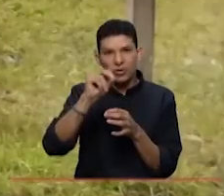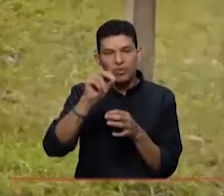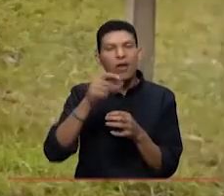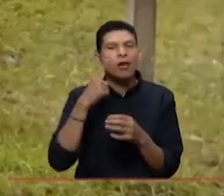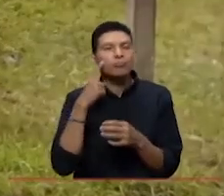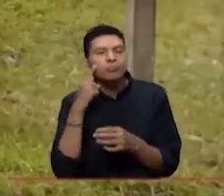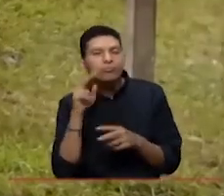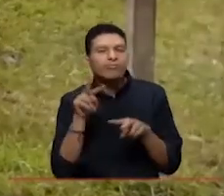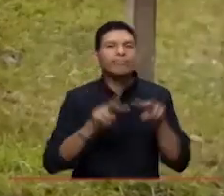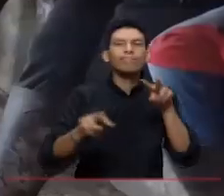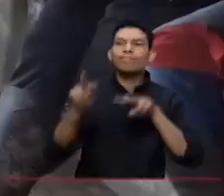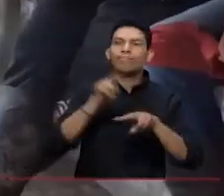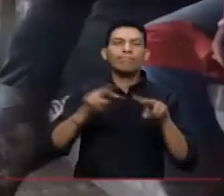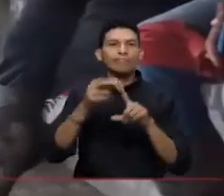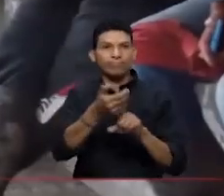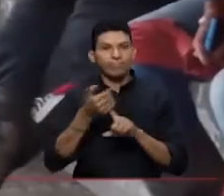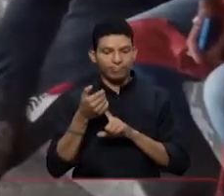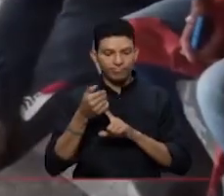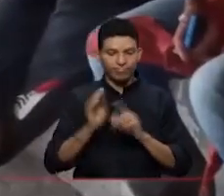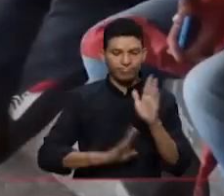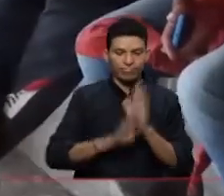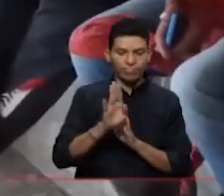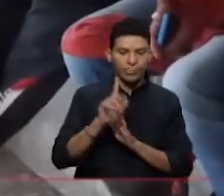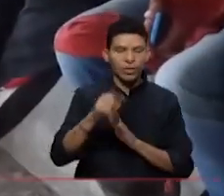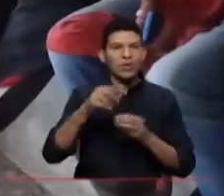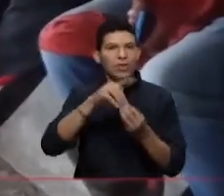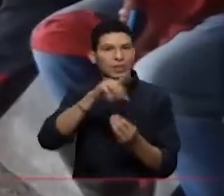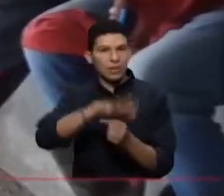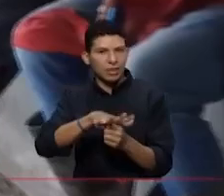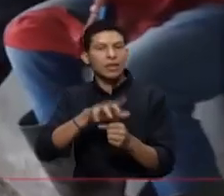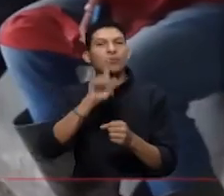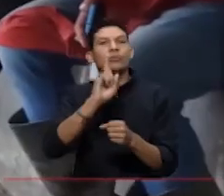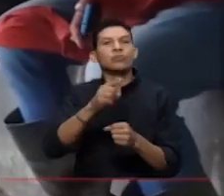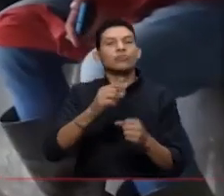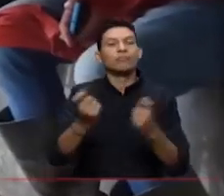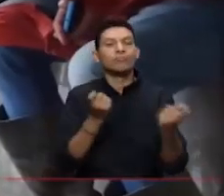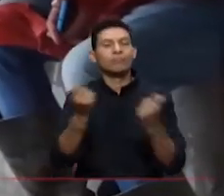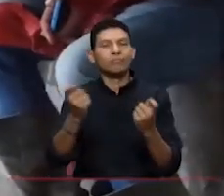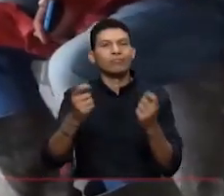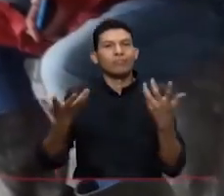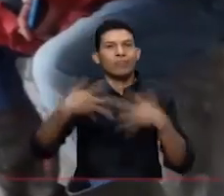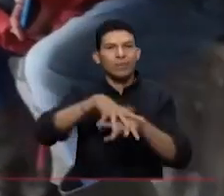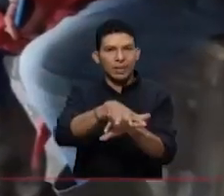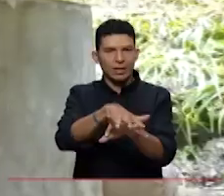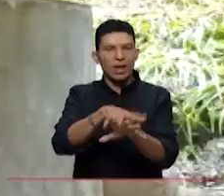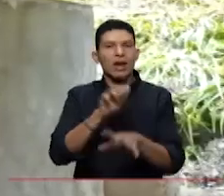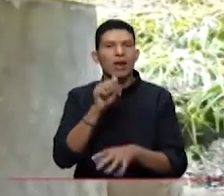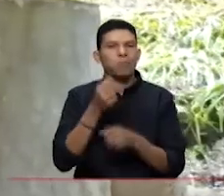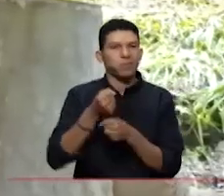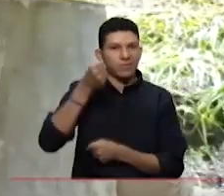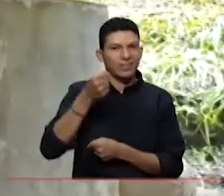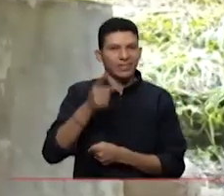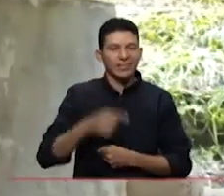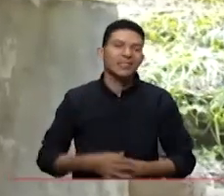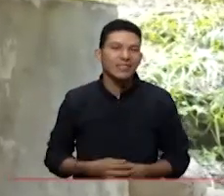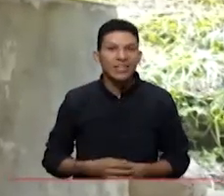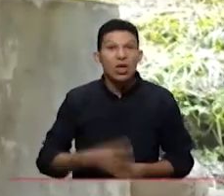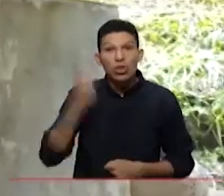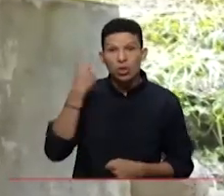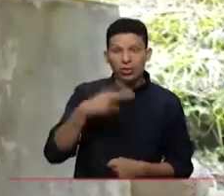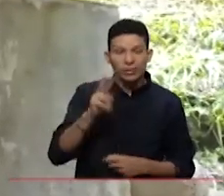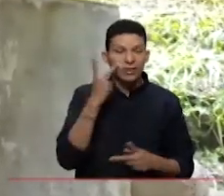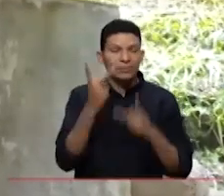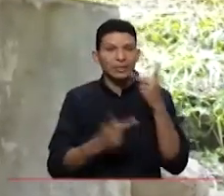experiencia en temas de conservación que se adelanta en el Distrito Regional de Manejo Integrado, Serranía de los Paraguas. Durante dos días